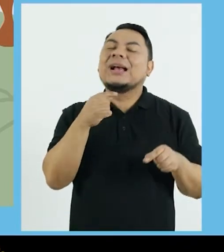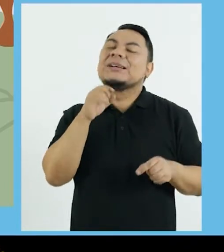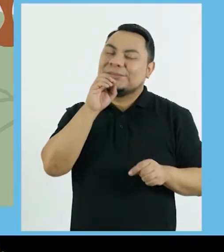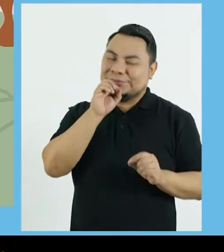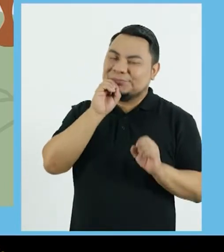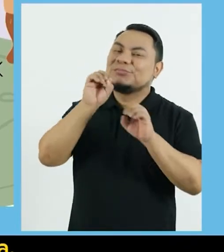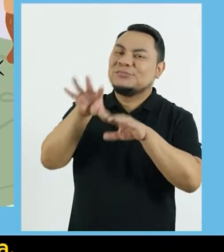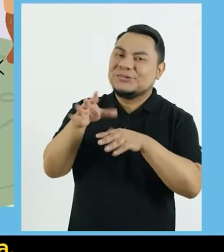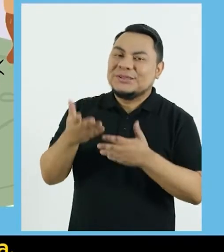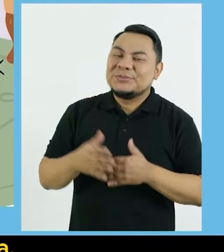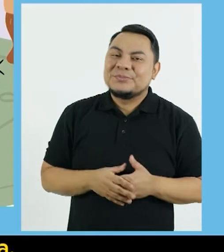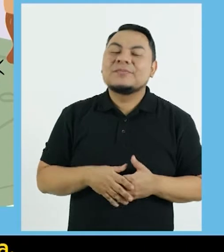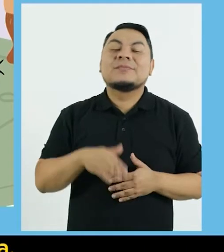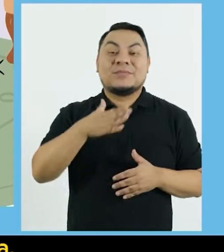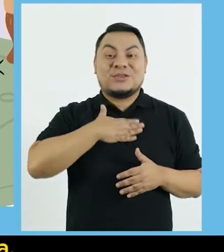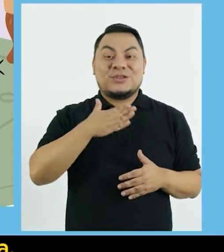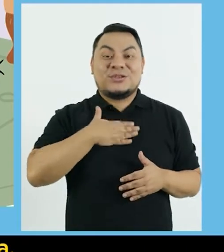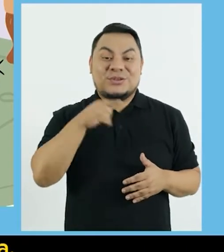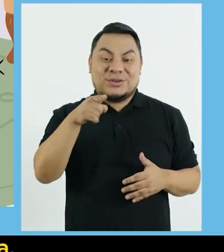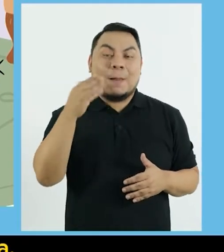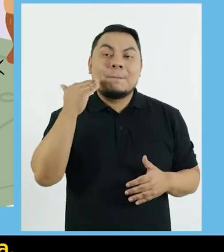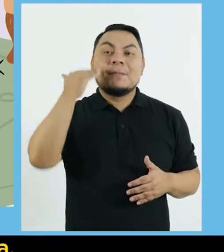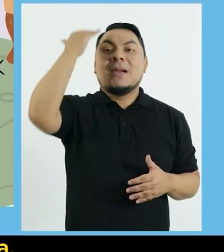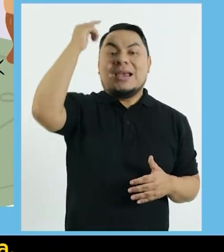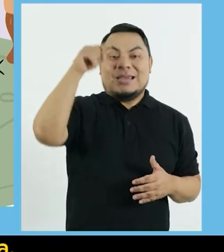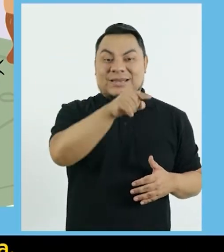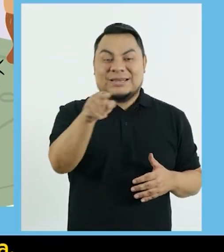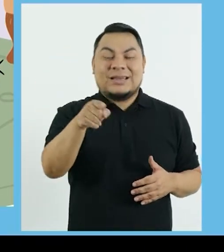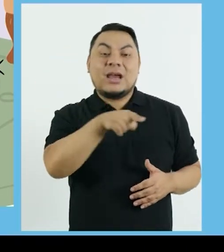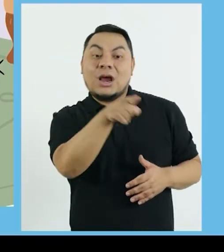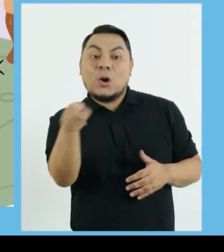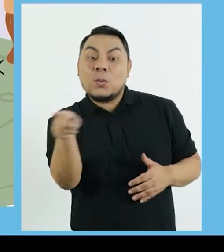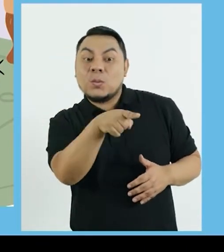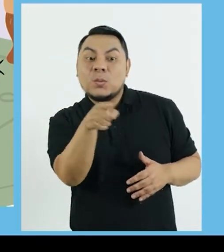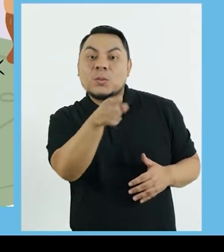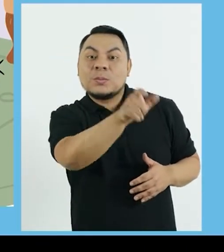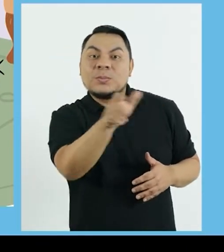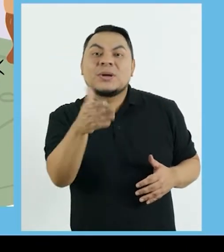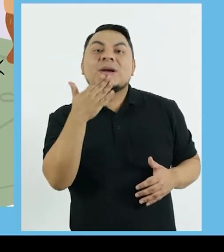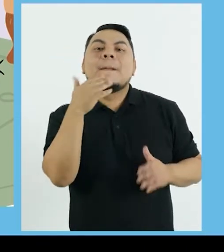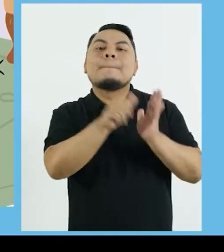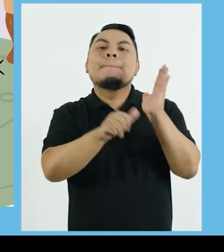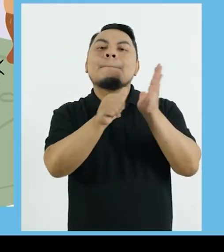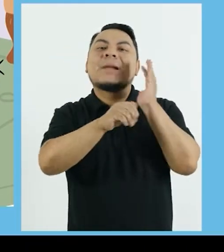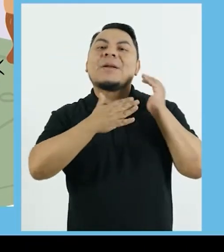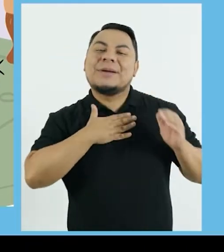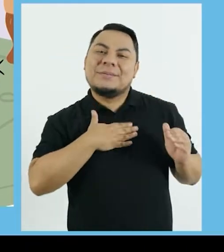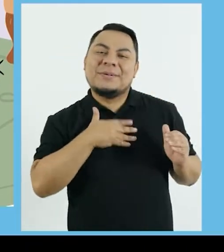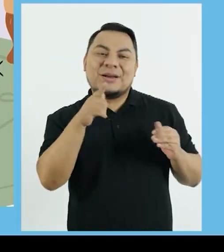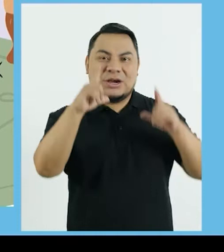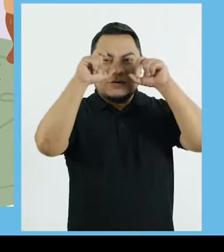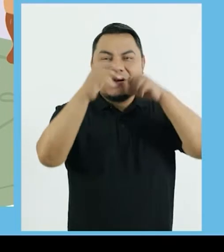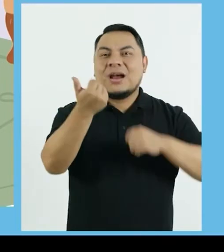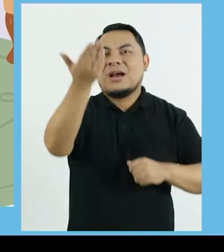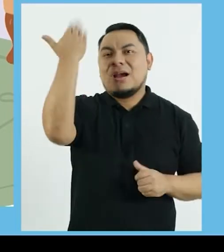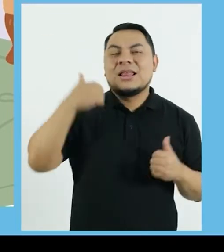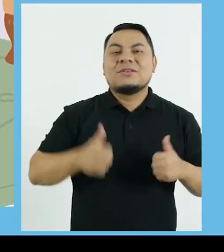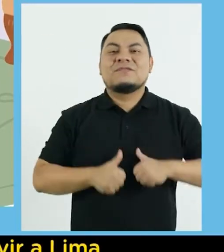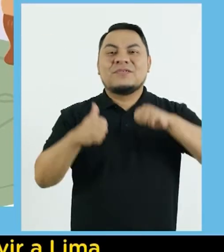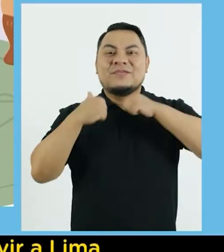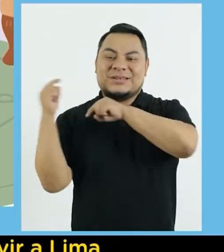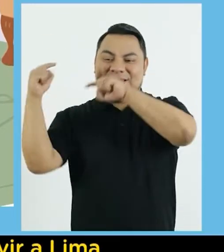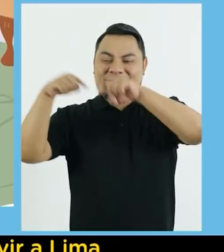detalle del cuadro La abuela, complaciente, respondía Yo soy la más grande Los demás son mis